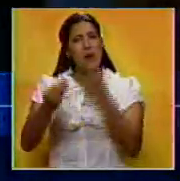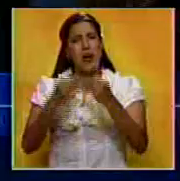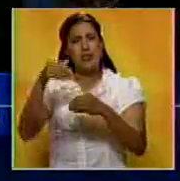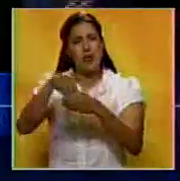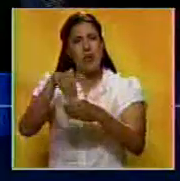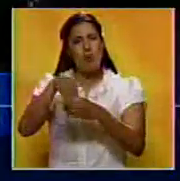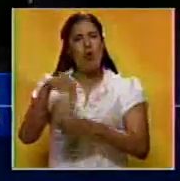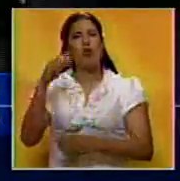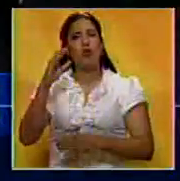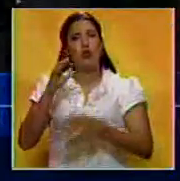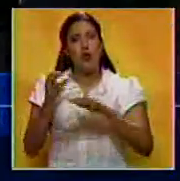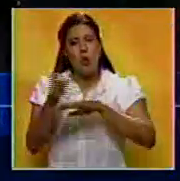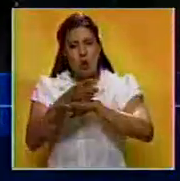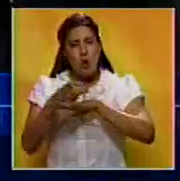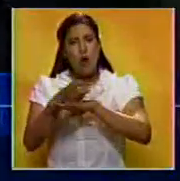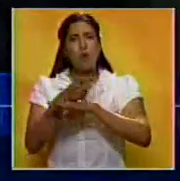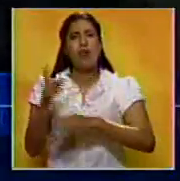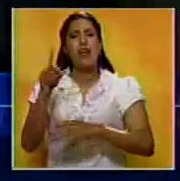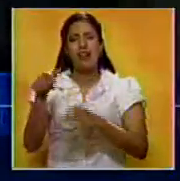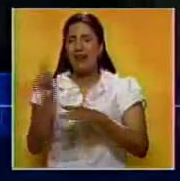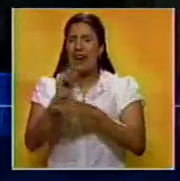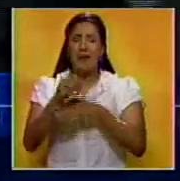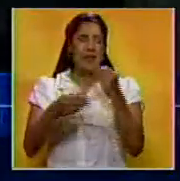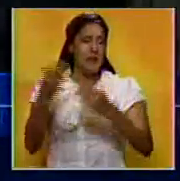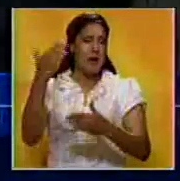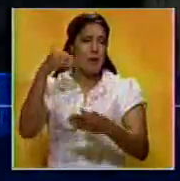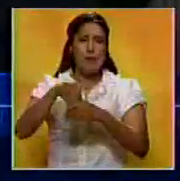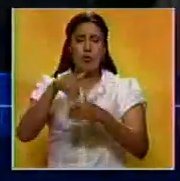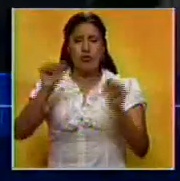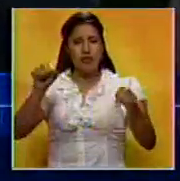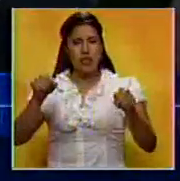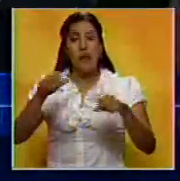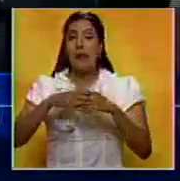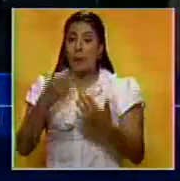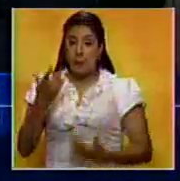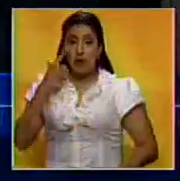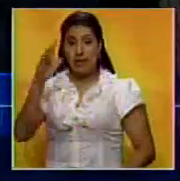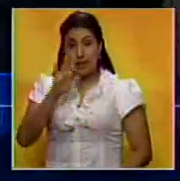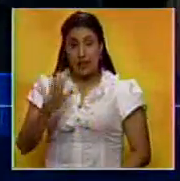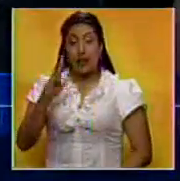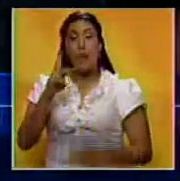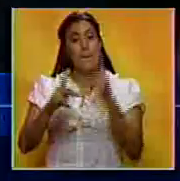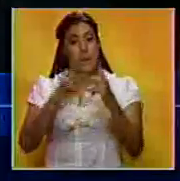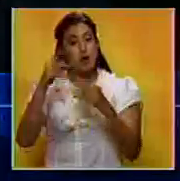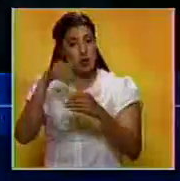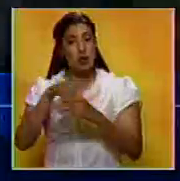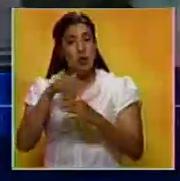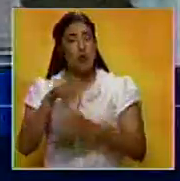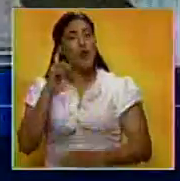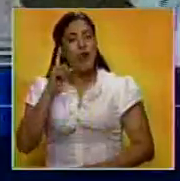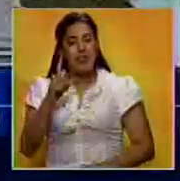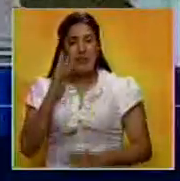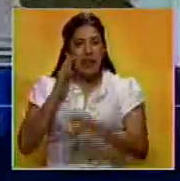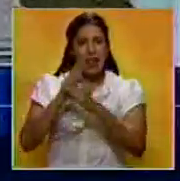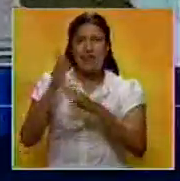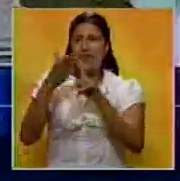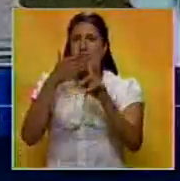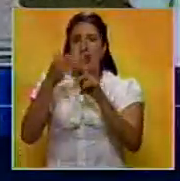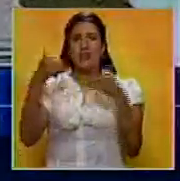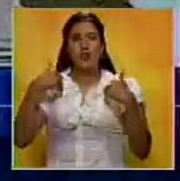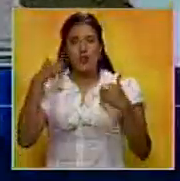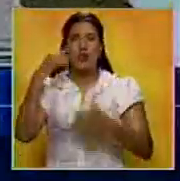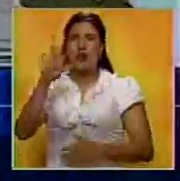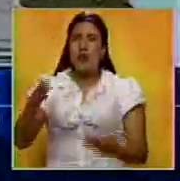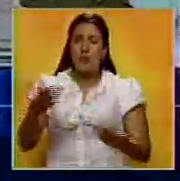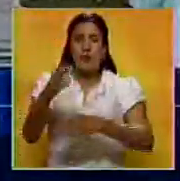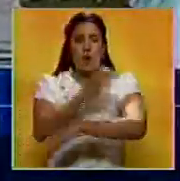elecciones regionales y municipales lo más rápido posible. Considera que un proceso electoral frenaría la violencia que a su